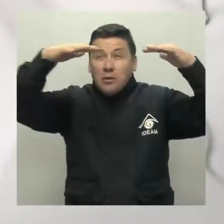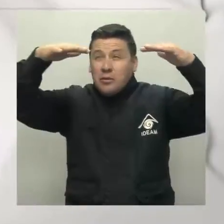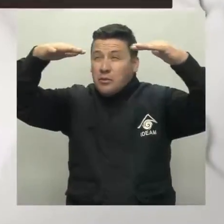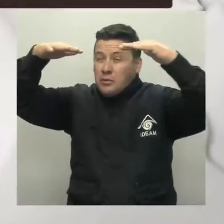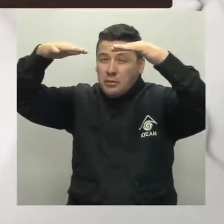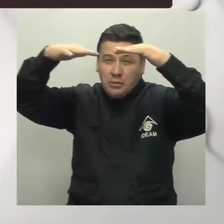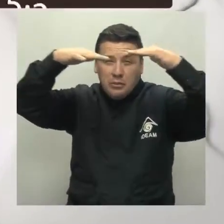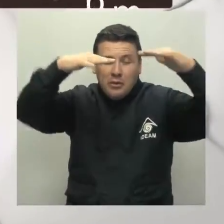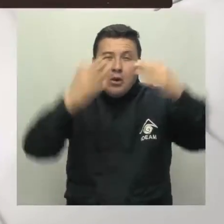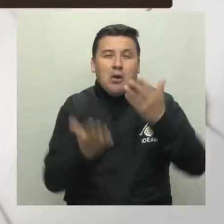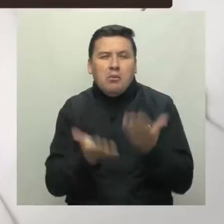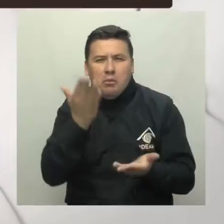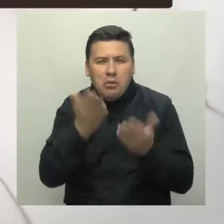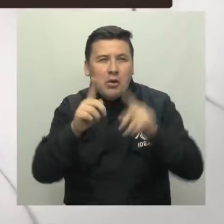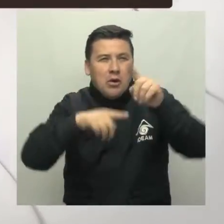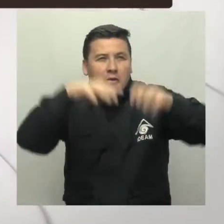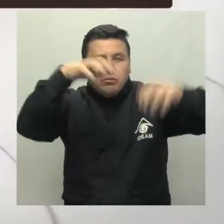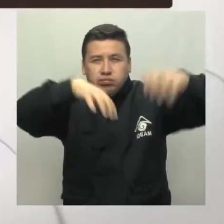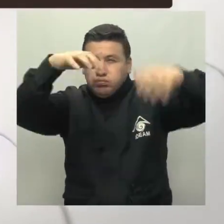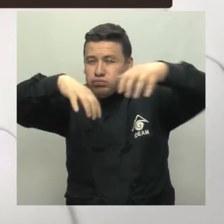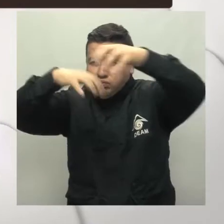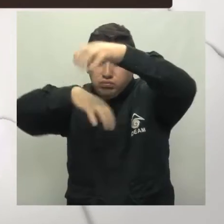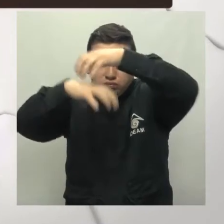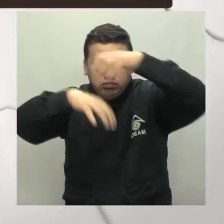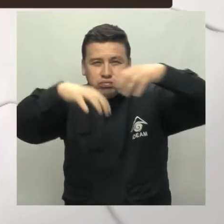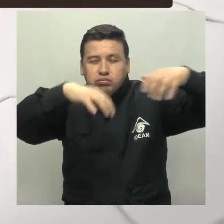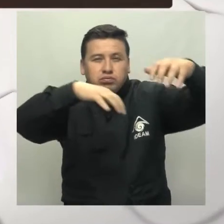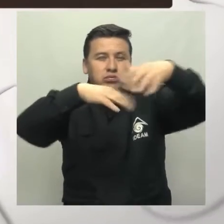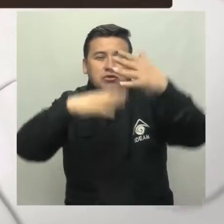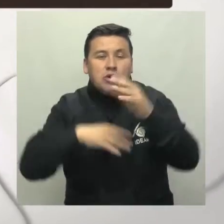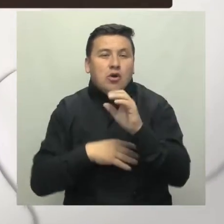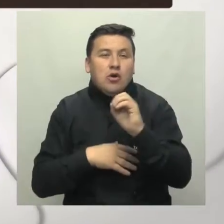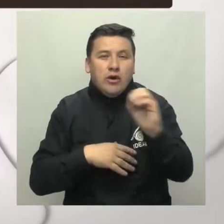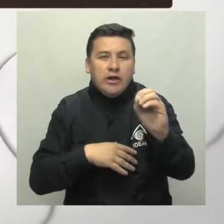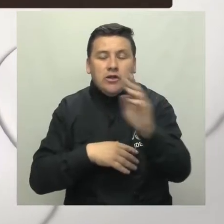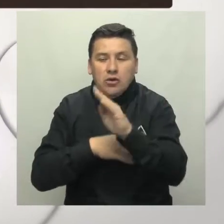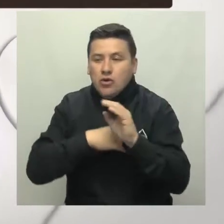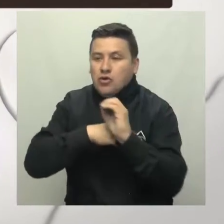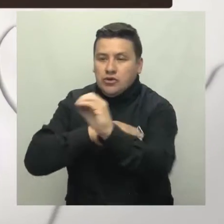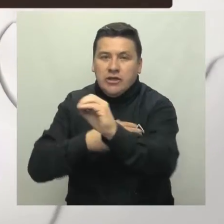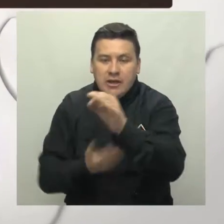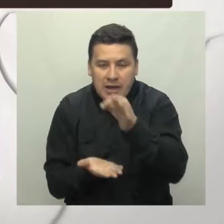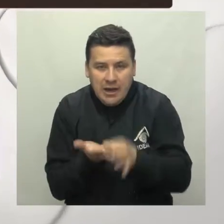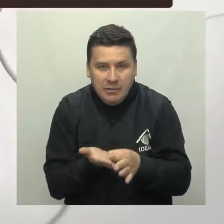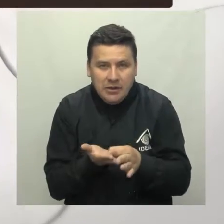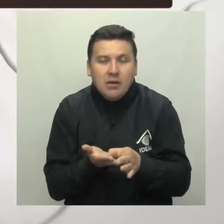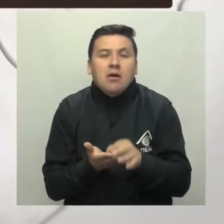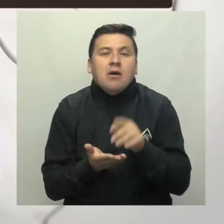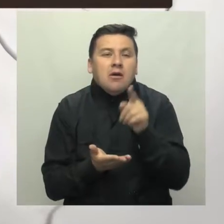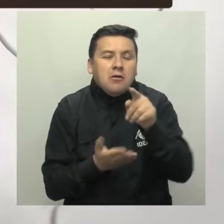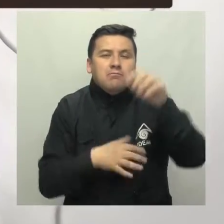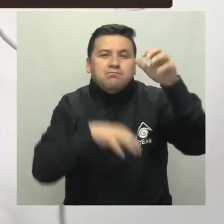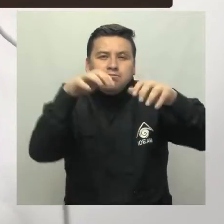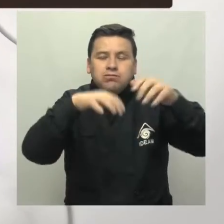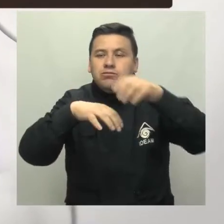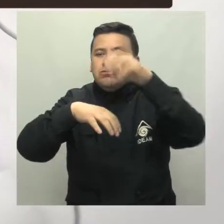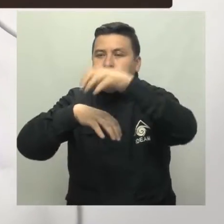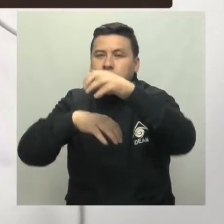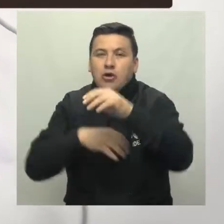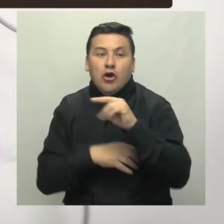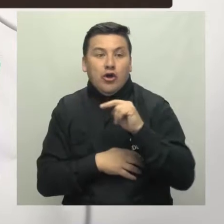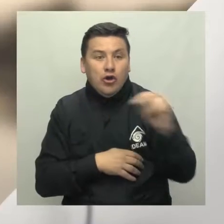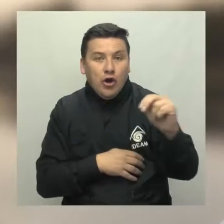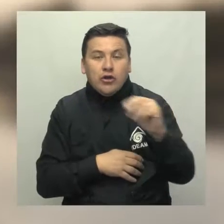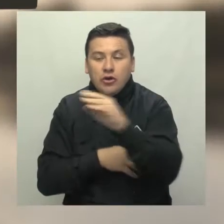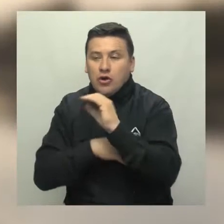nublado, con probabilidad de algunas lluvias dispersas en cercanías al oriente y noroccidente de la capital, acompañadas de lluvias al oriente